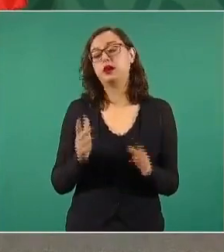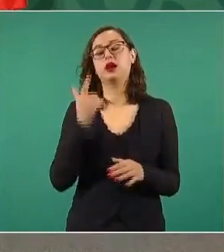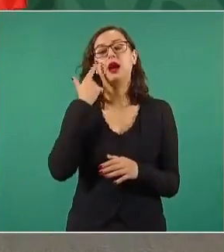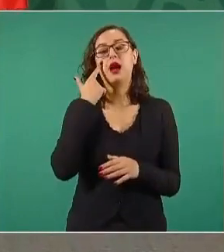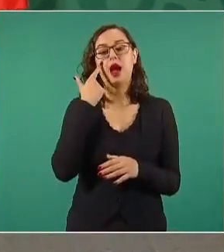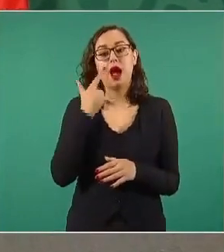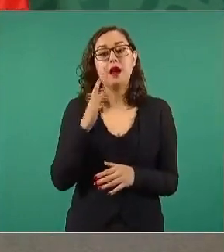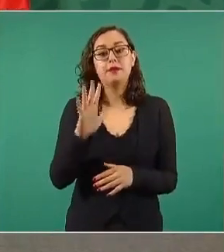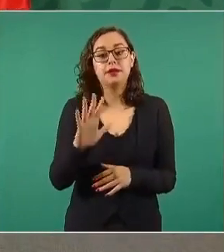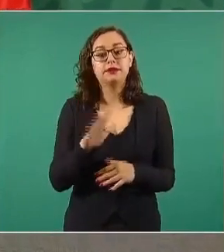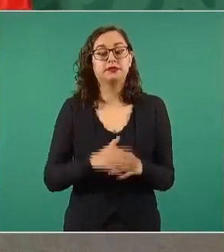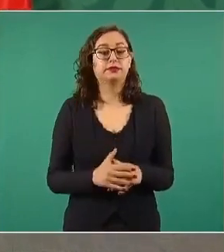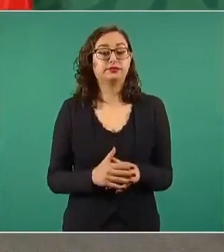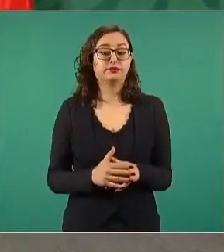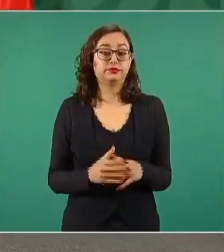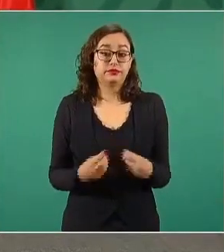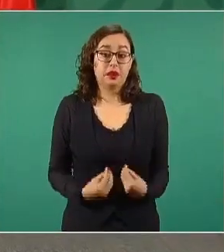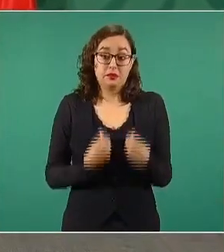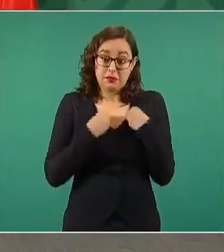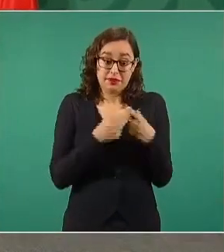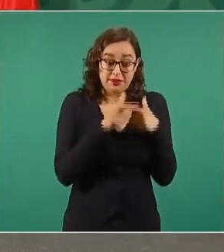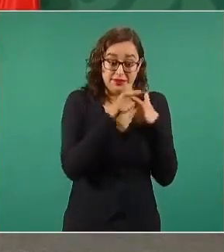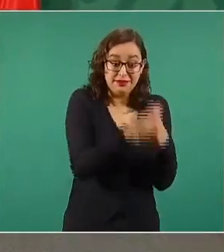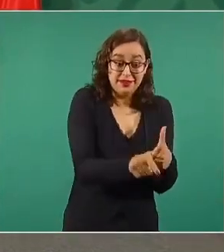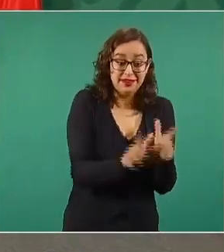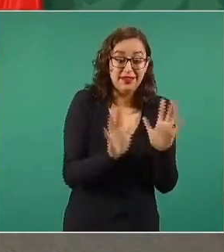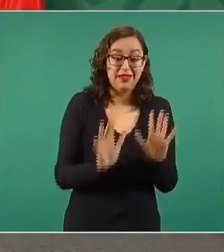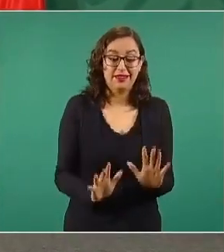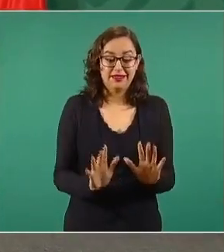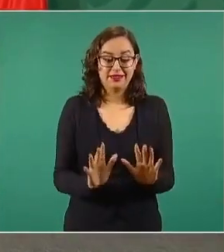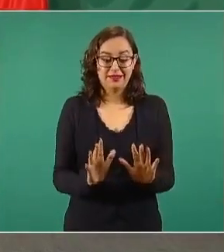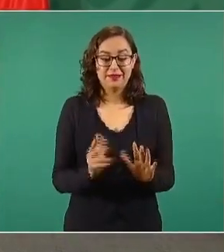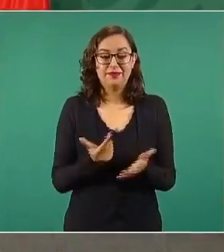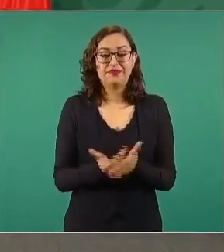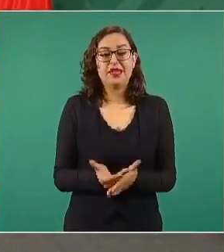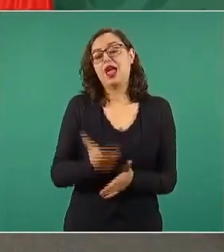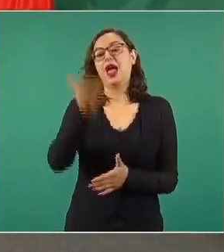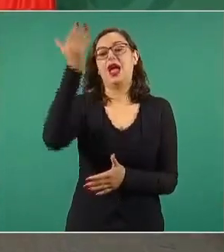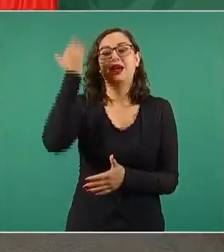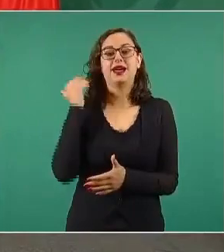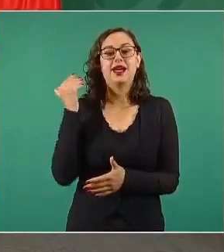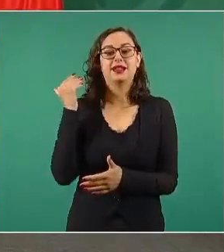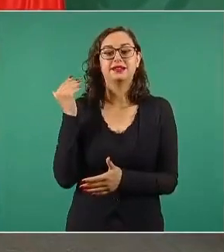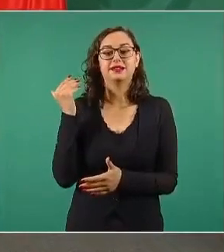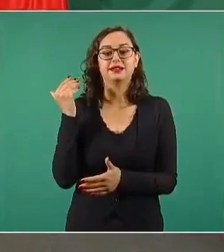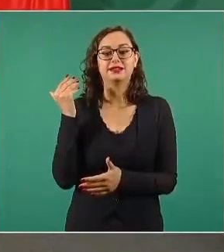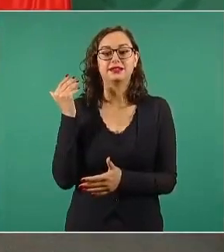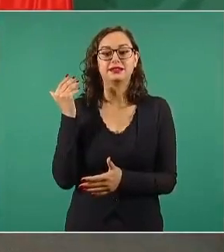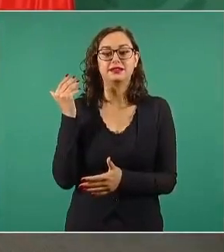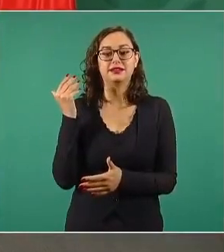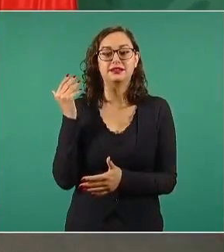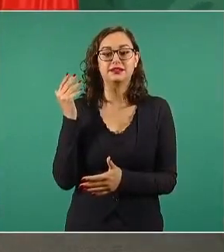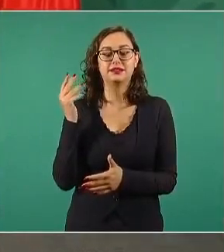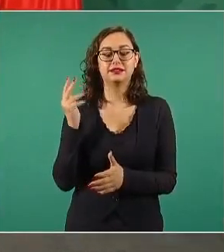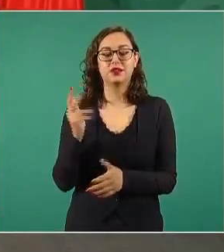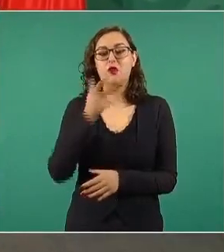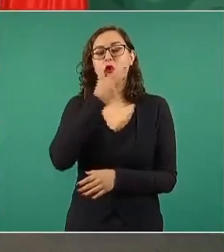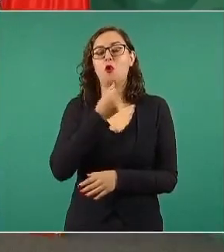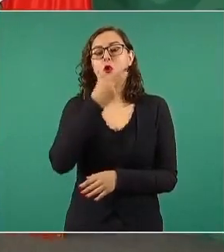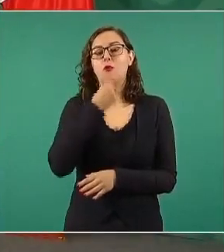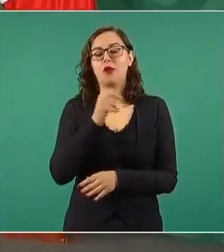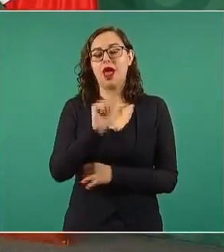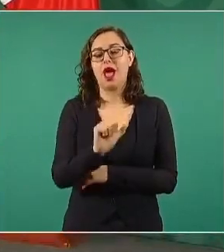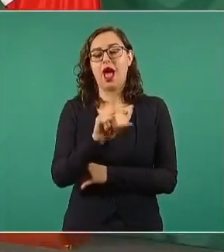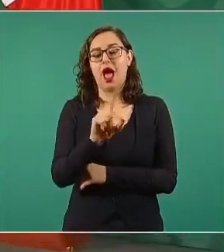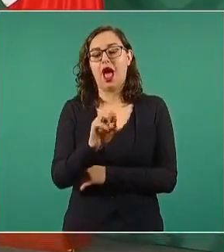tiene que ver con la naturaleza, antes se decía de que don Adolfo pues Cortines